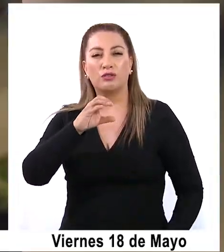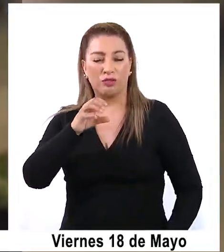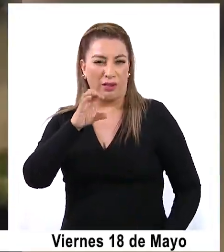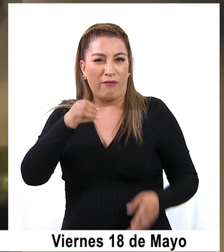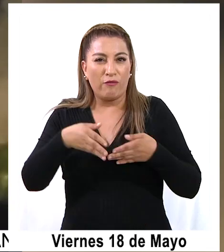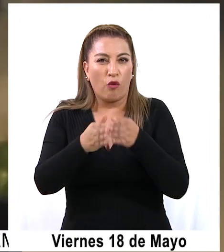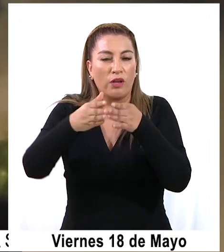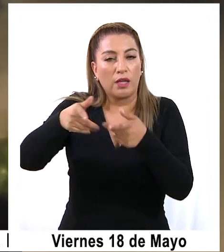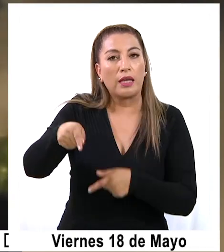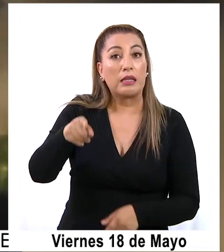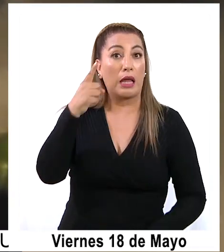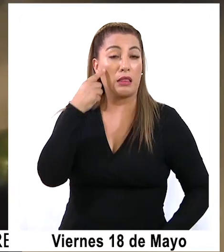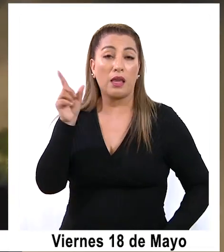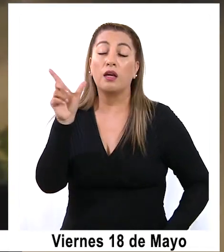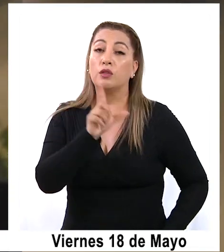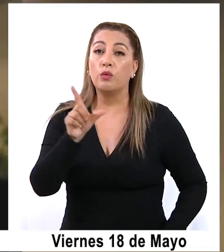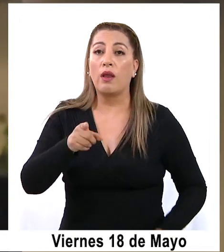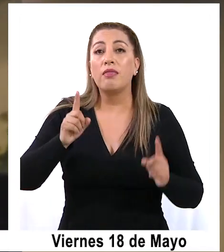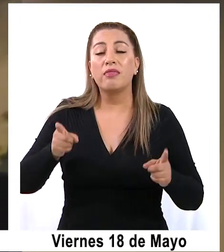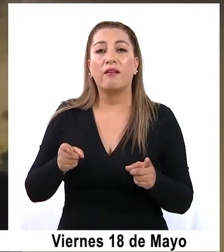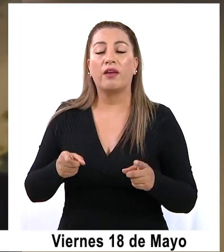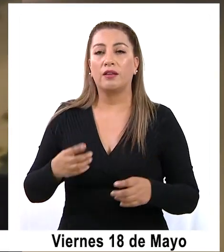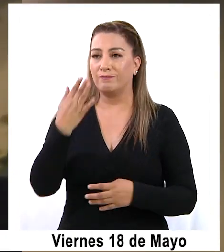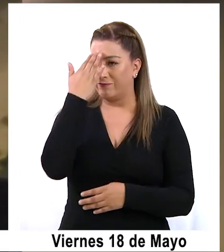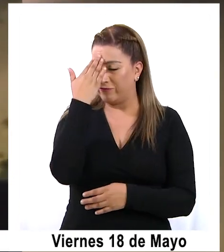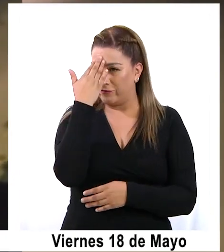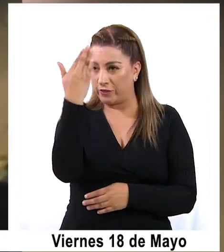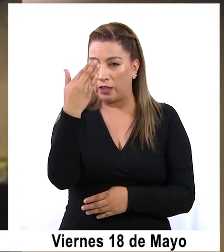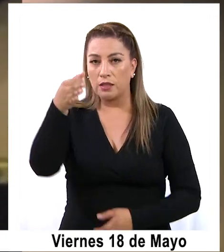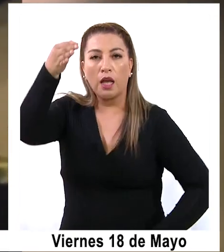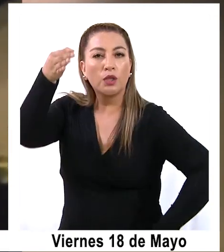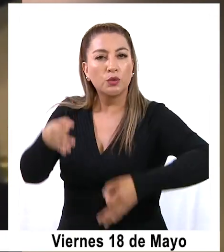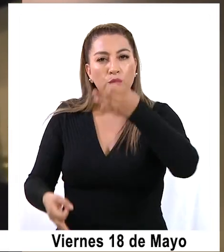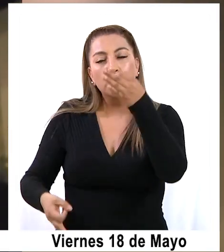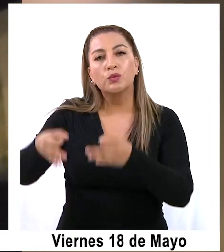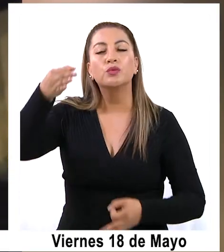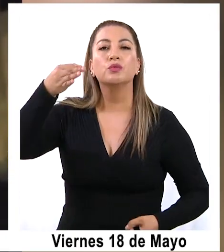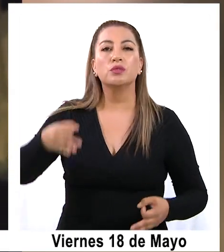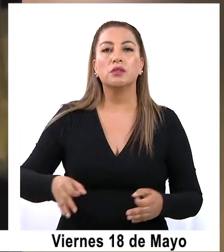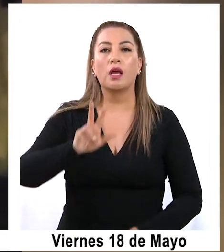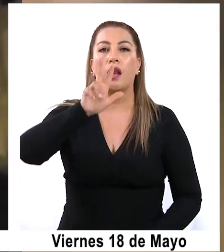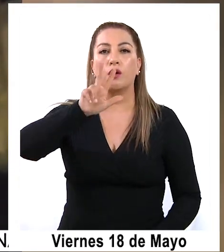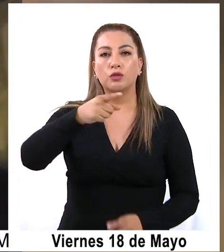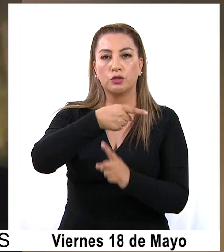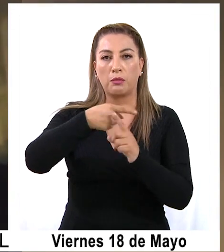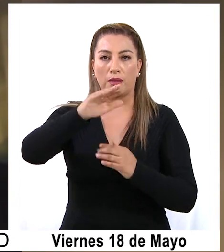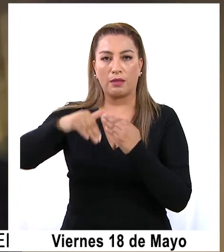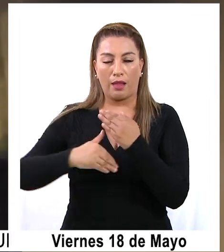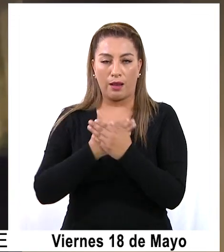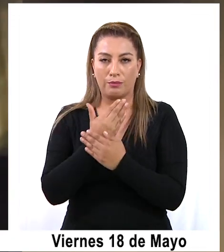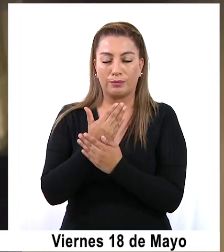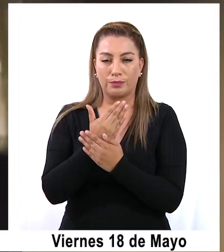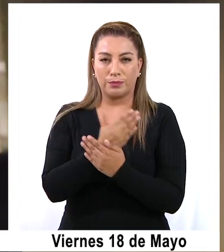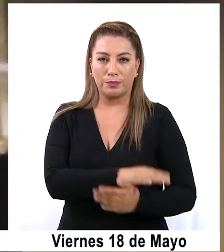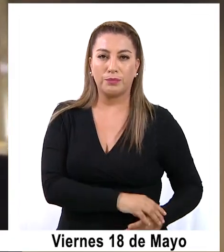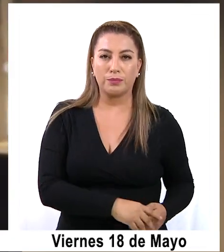Nacional. Este lunes deberán comparecer ante el tribunal a las 8.30 horas.